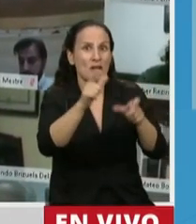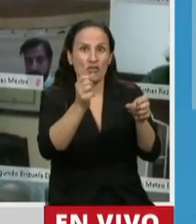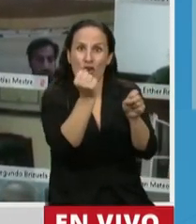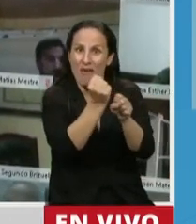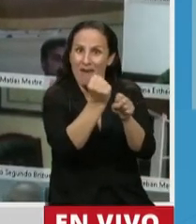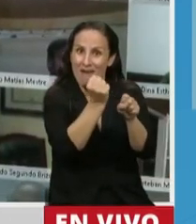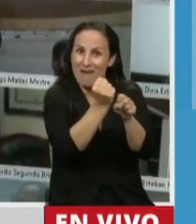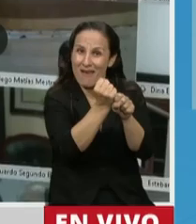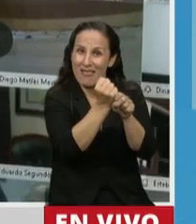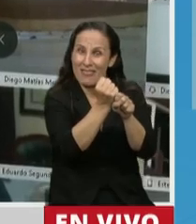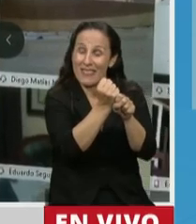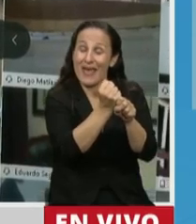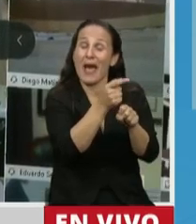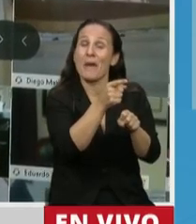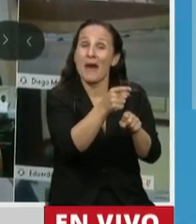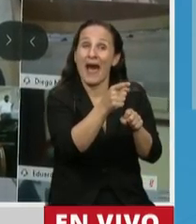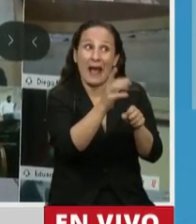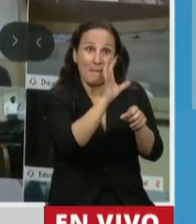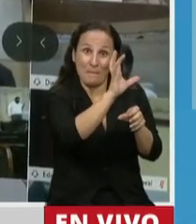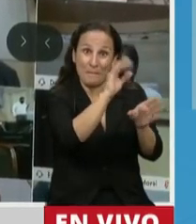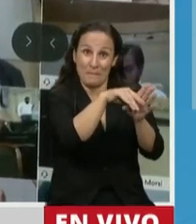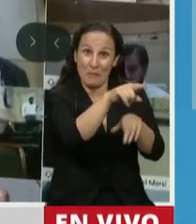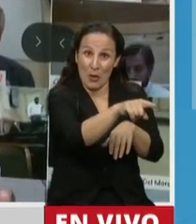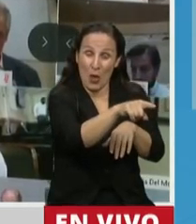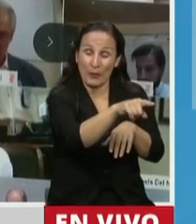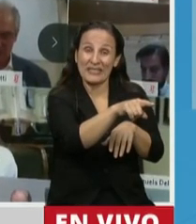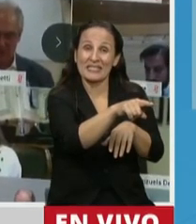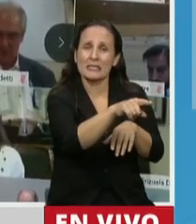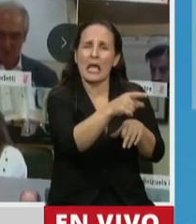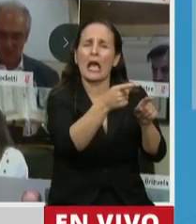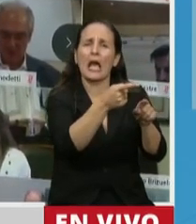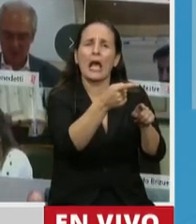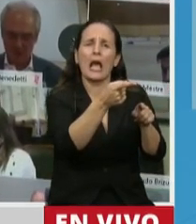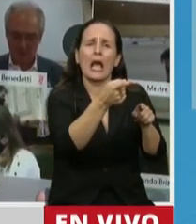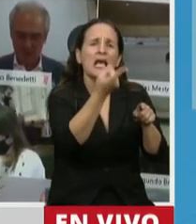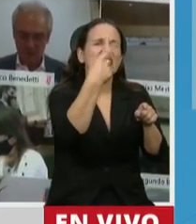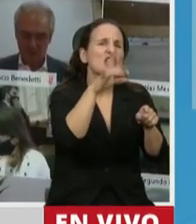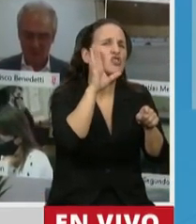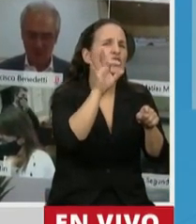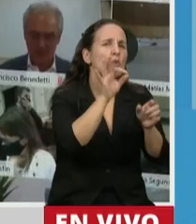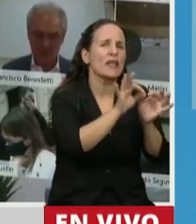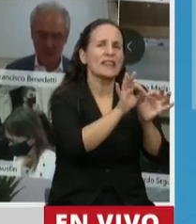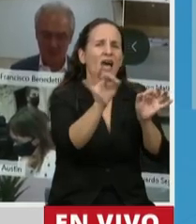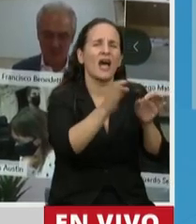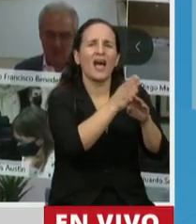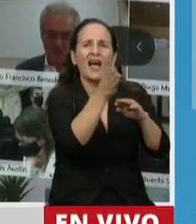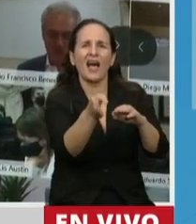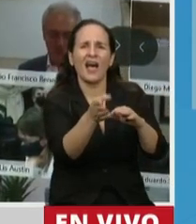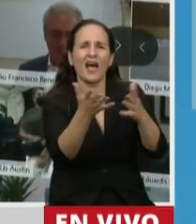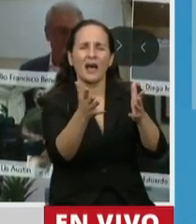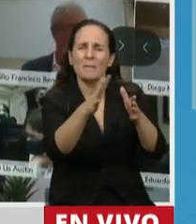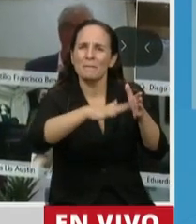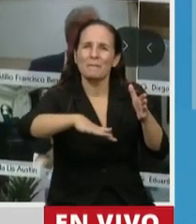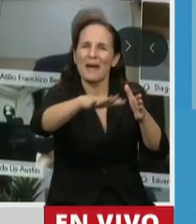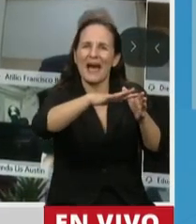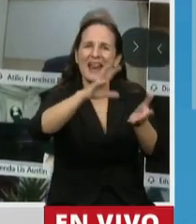viven del lado de esa provincia hagan 150 metros para venir a hacer mantenimiento de una planta